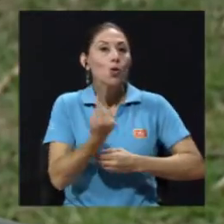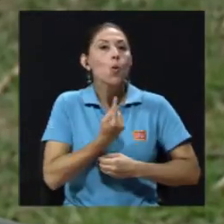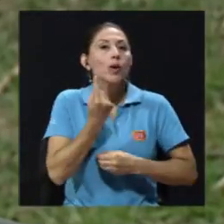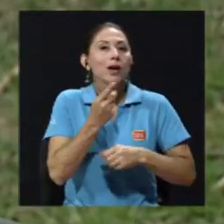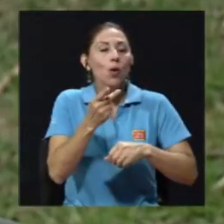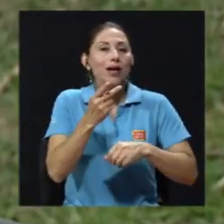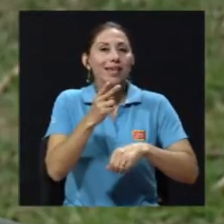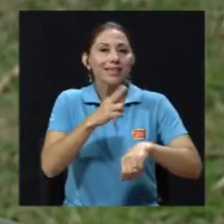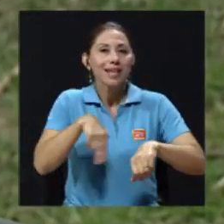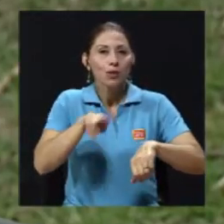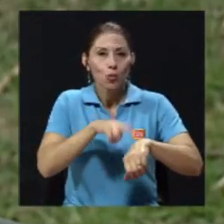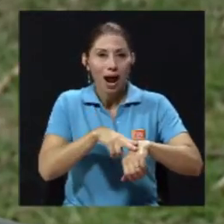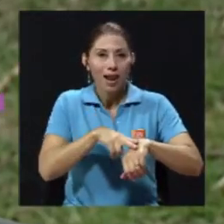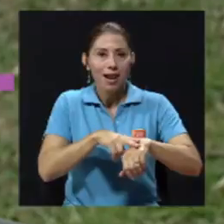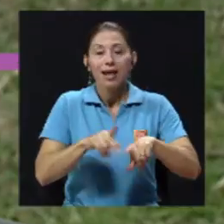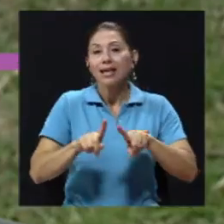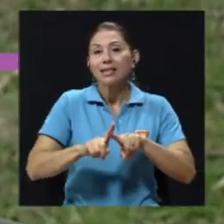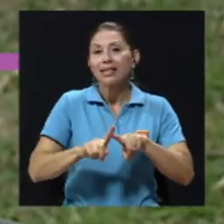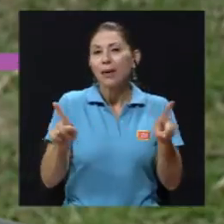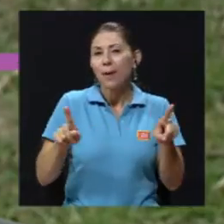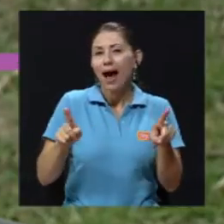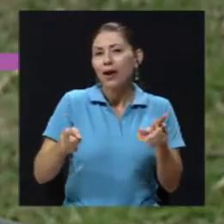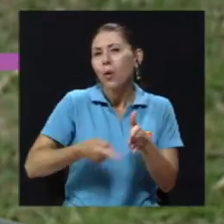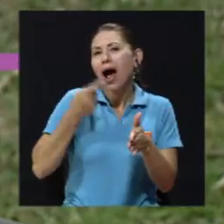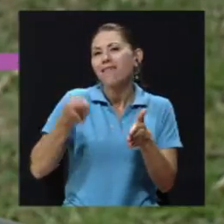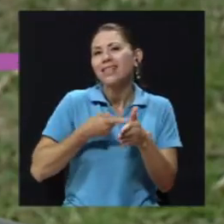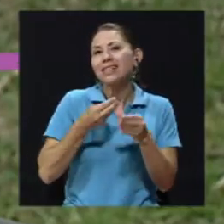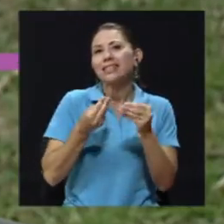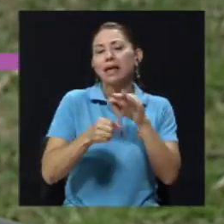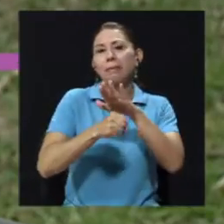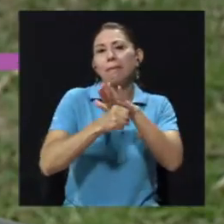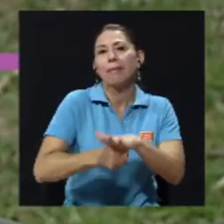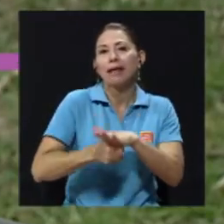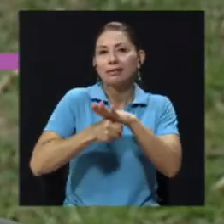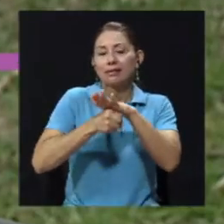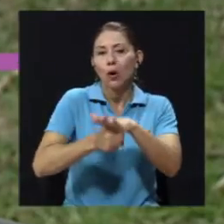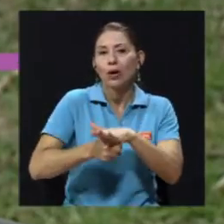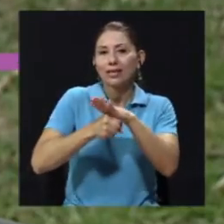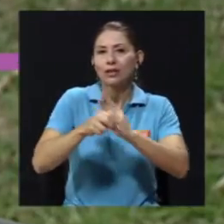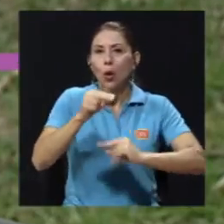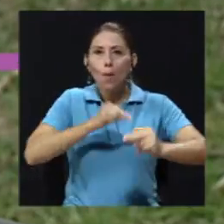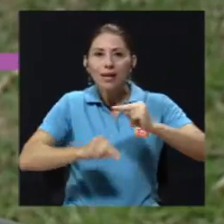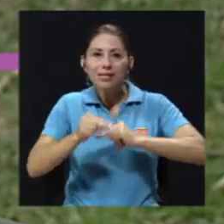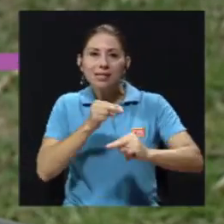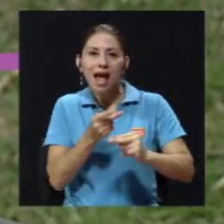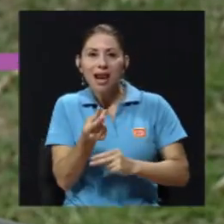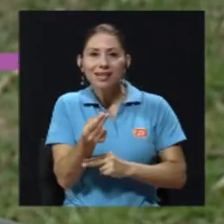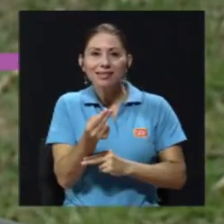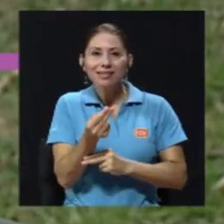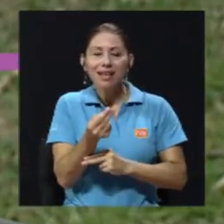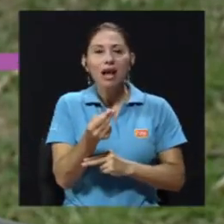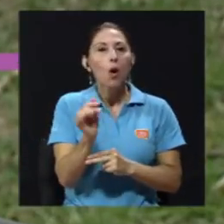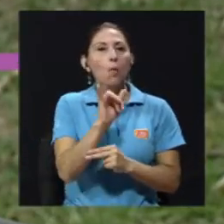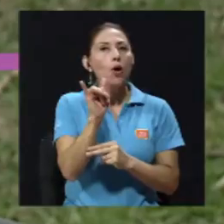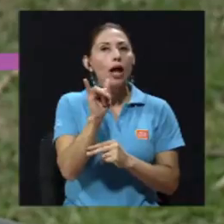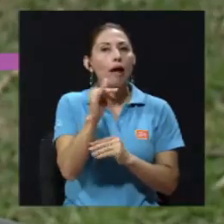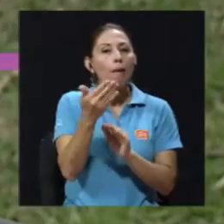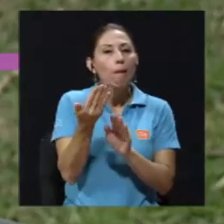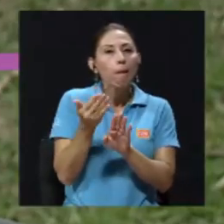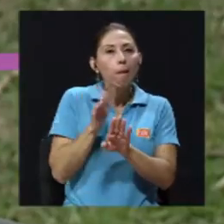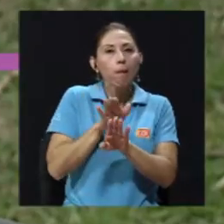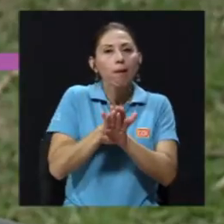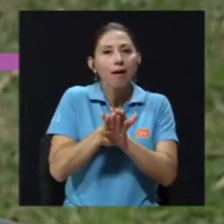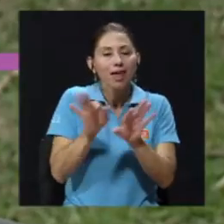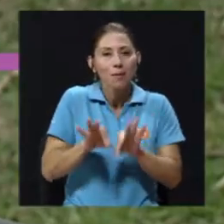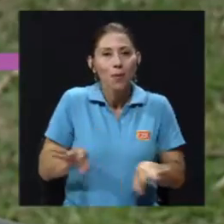Sin embargo, hay más presiones a veces comerciales que ensombrecen la importancia de este alimento